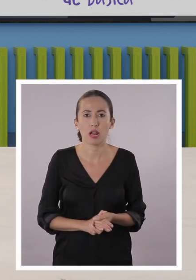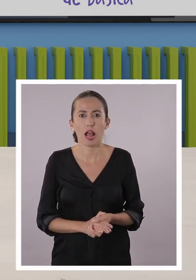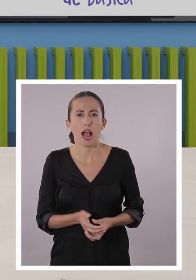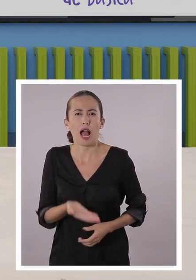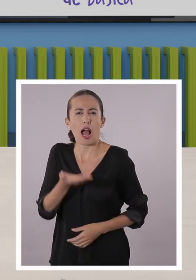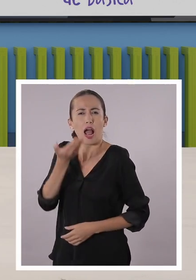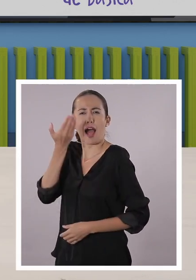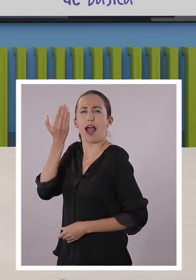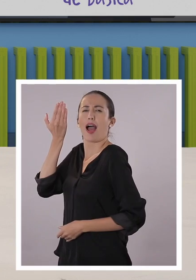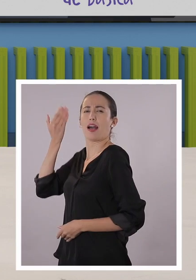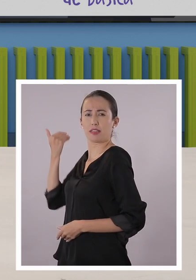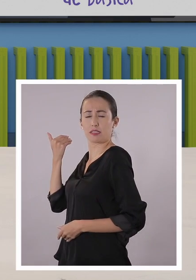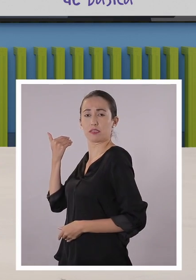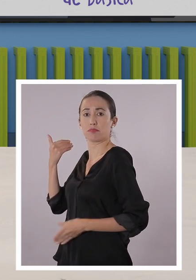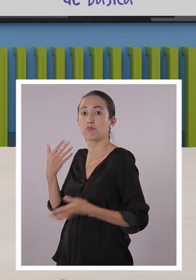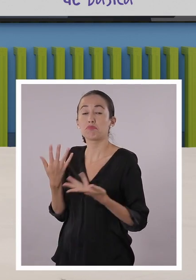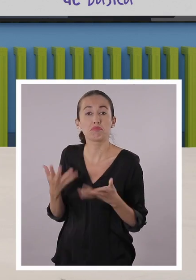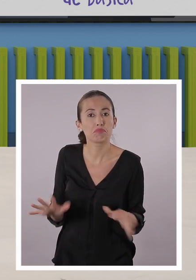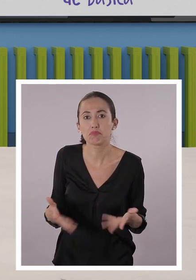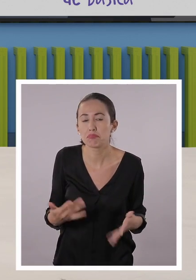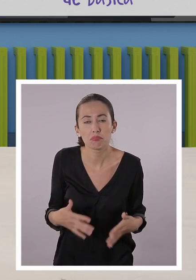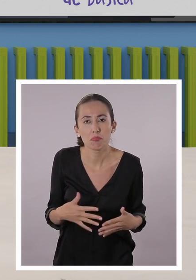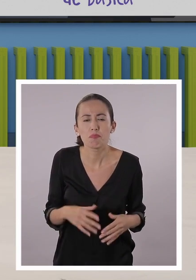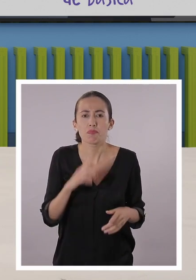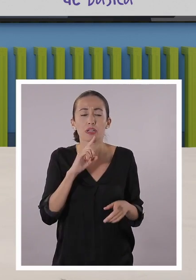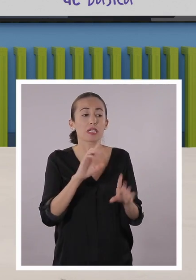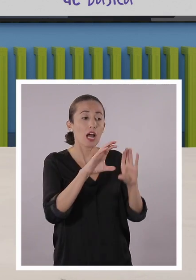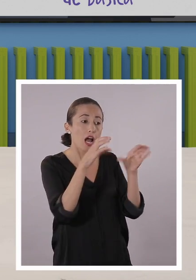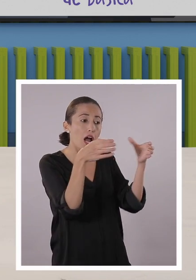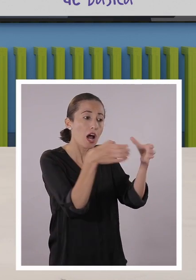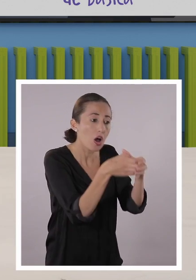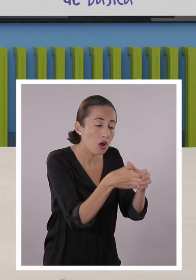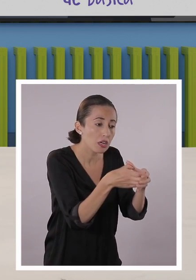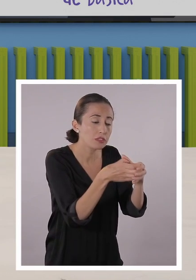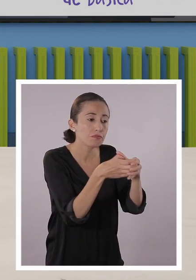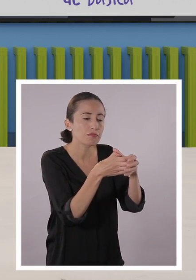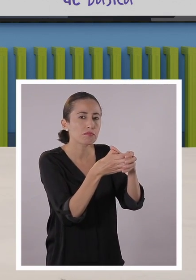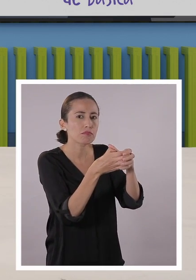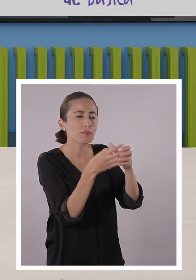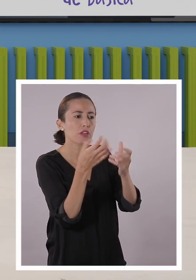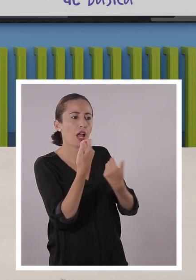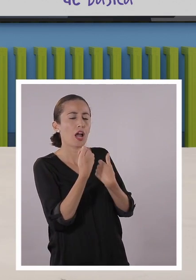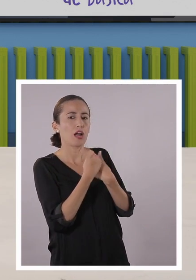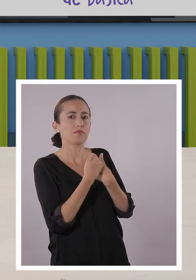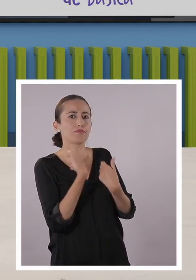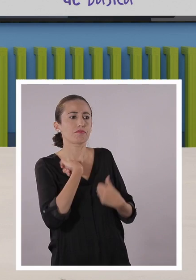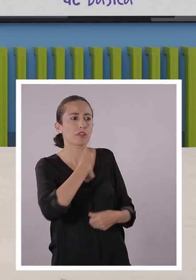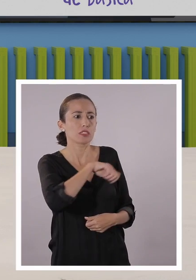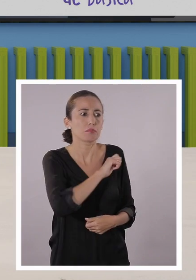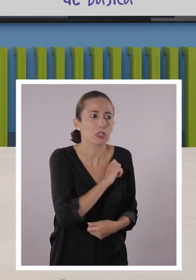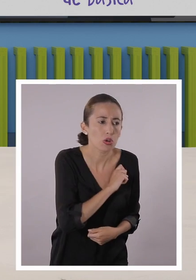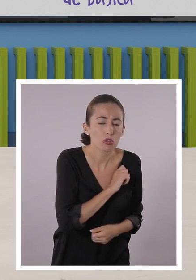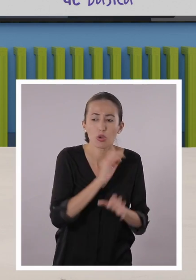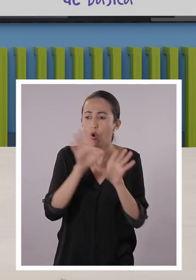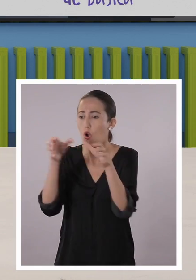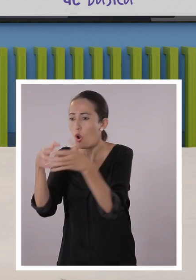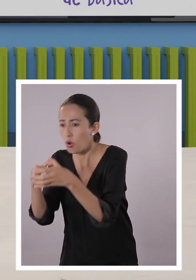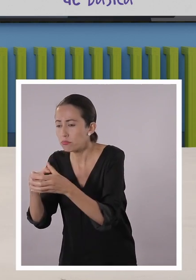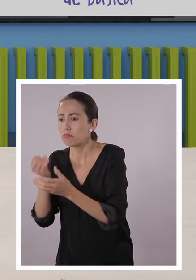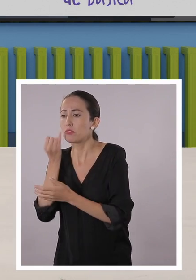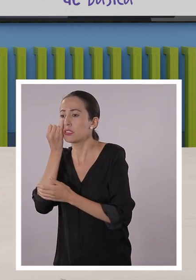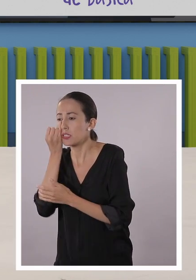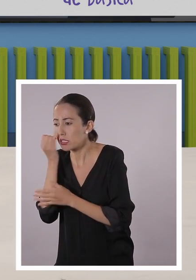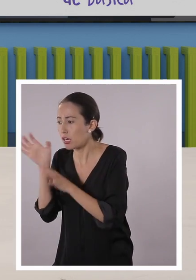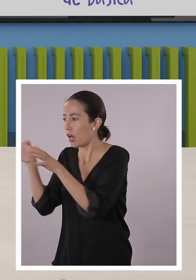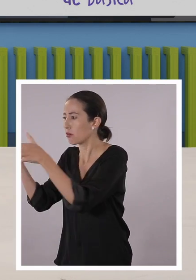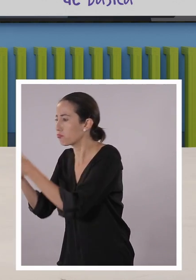eso no sucedía en la colonia. Había una marcada diferencia entre si eras español o si eras mestizo, si eras indio o si eras